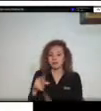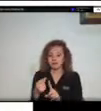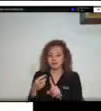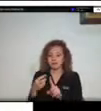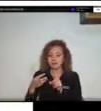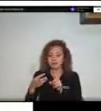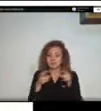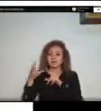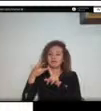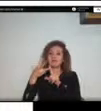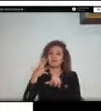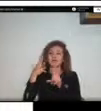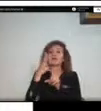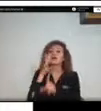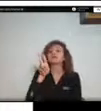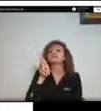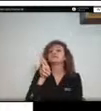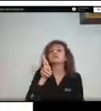esta información